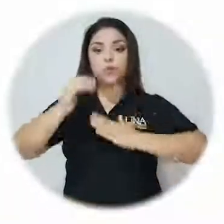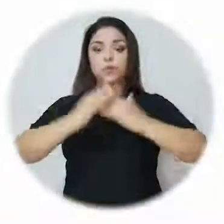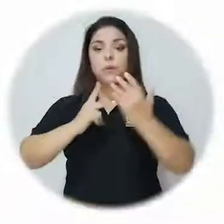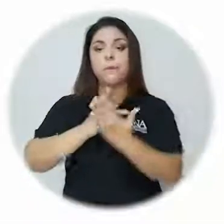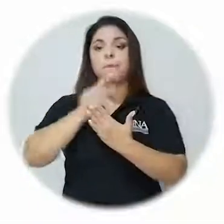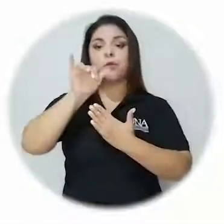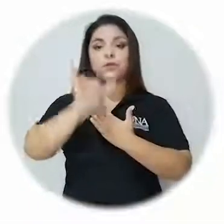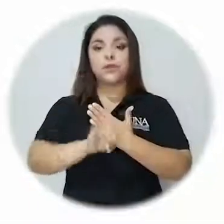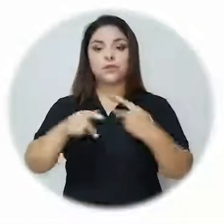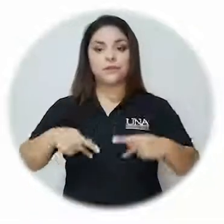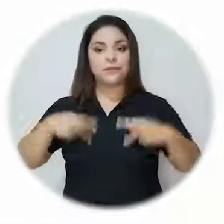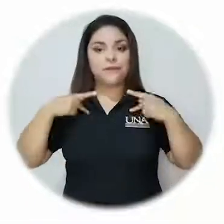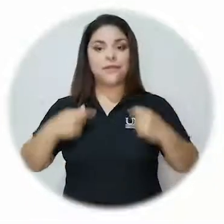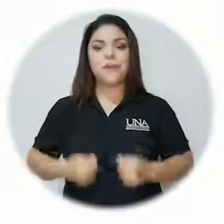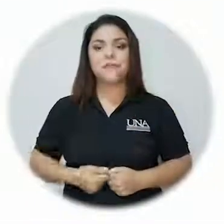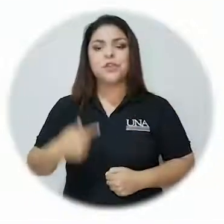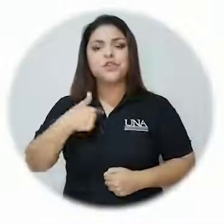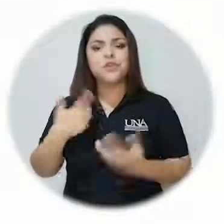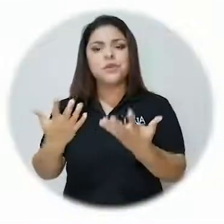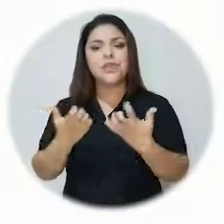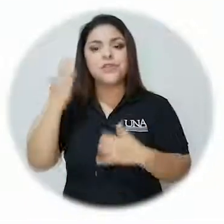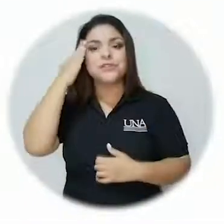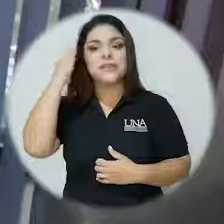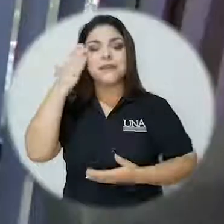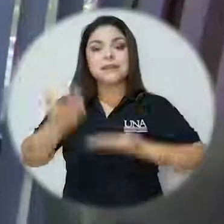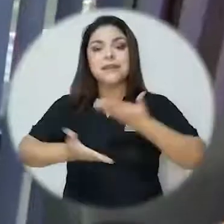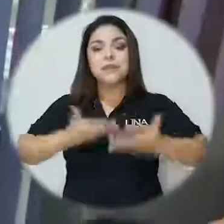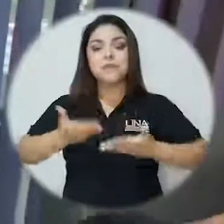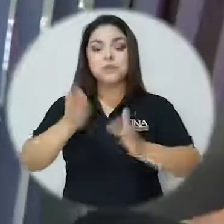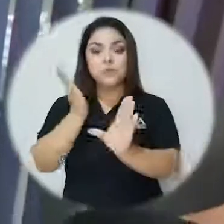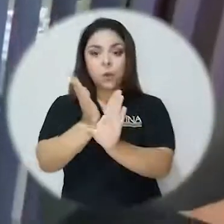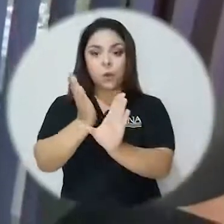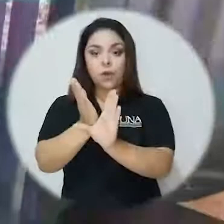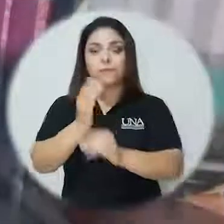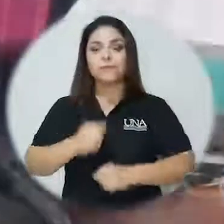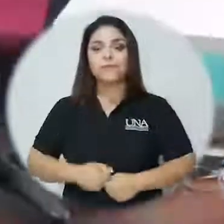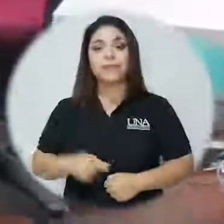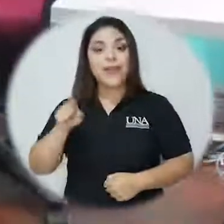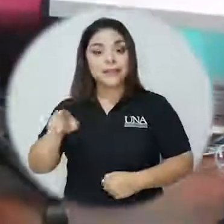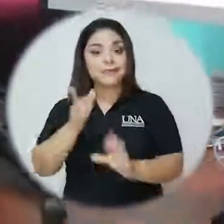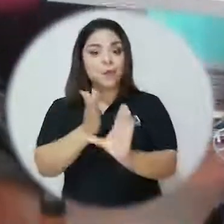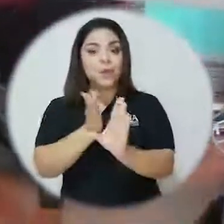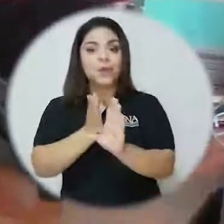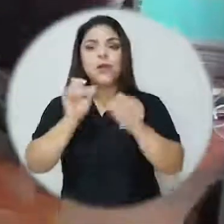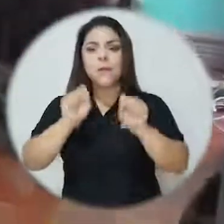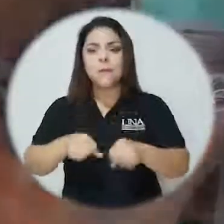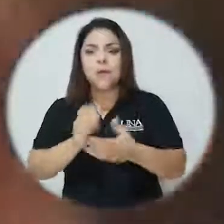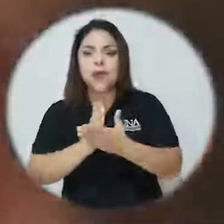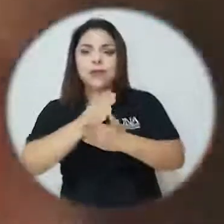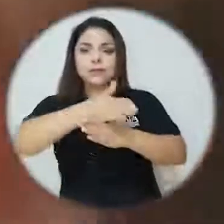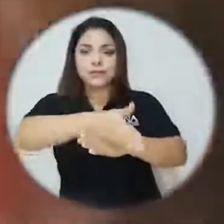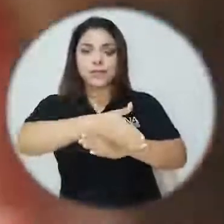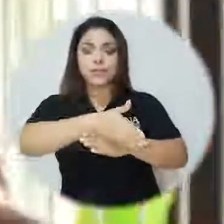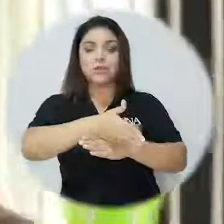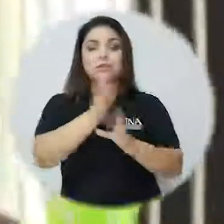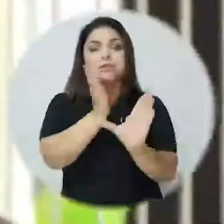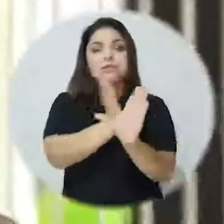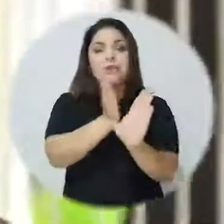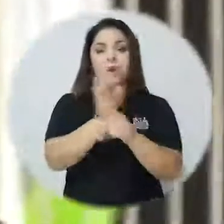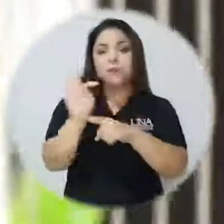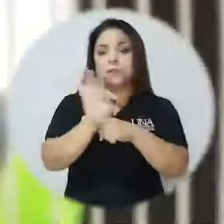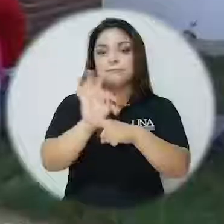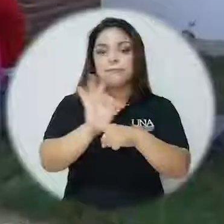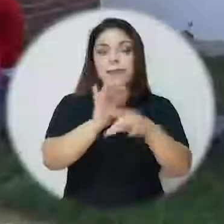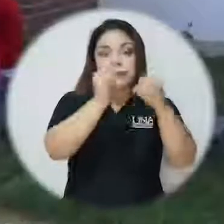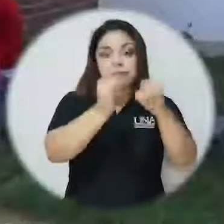Me gustaría saber sobre el servicio de psicología. En psicología, puedes tener acceso al servicio de psicoterapia individual y